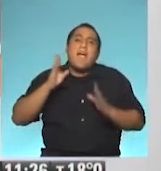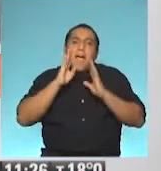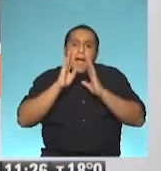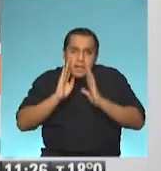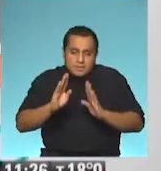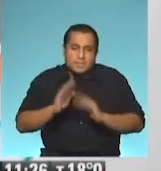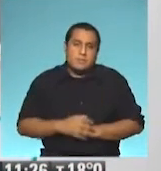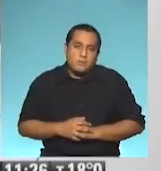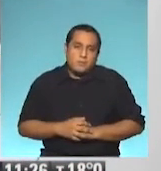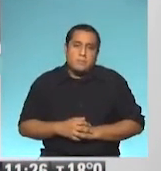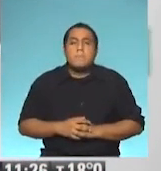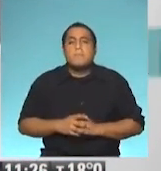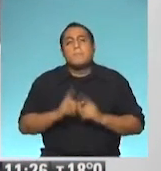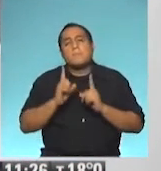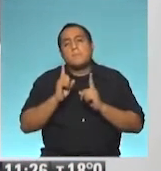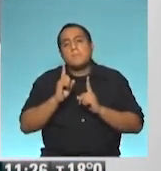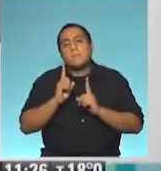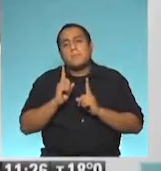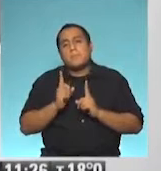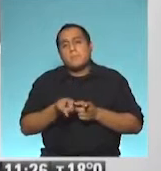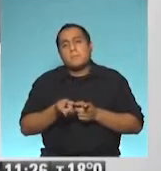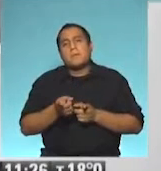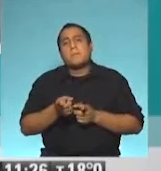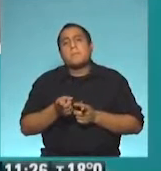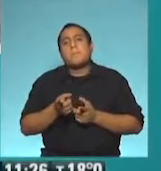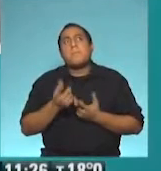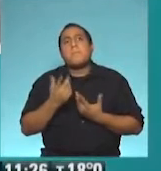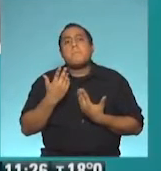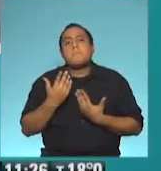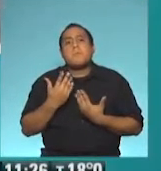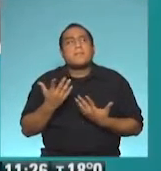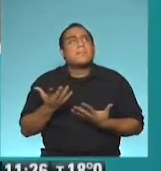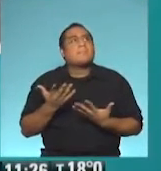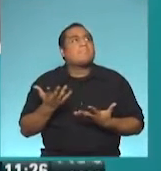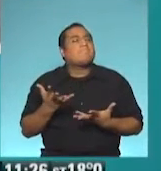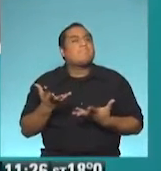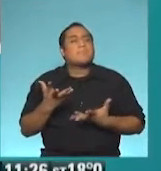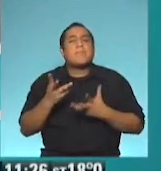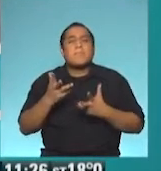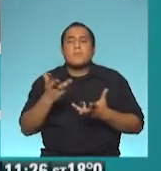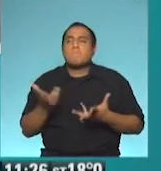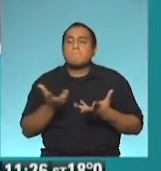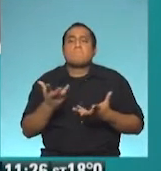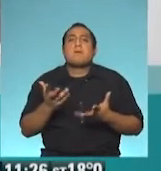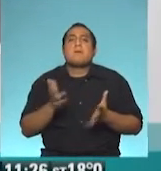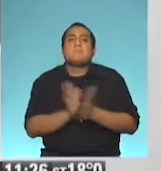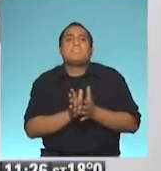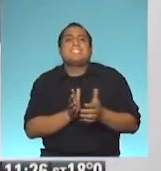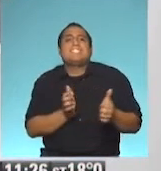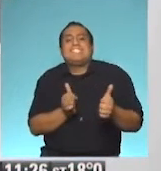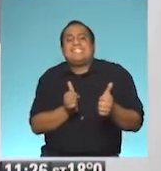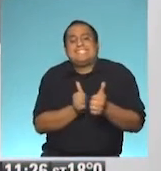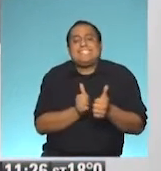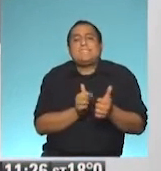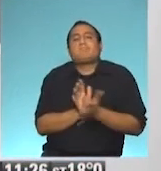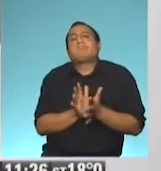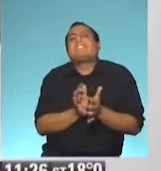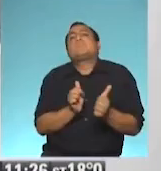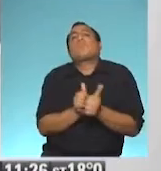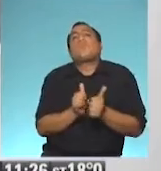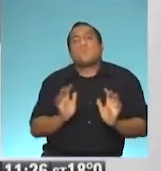digamos, poder, digamos, en algún punto acercarse al otro. Lo digo, ya sea